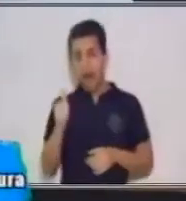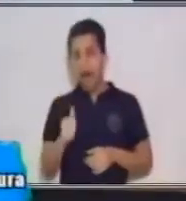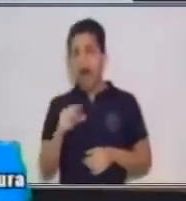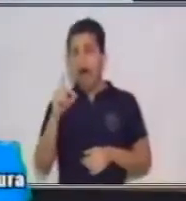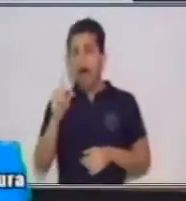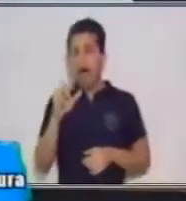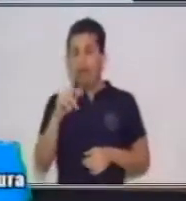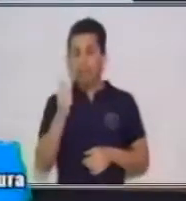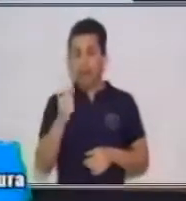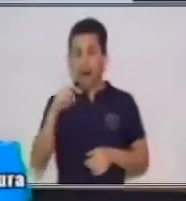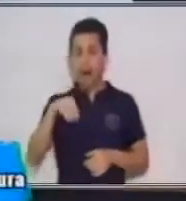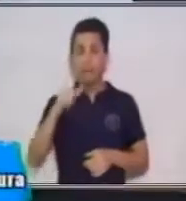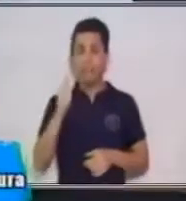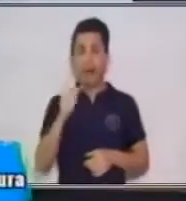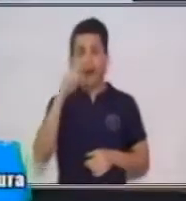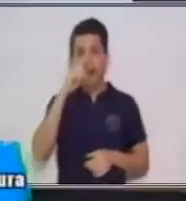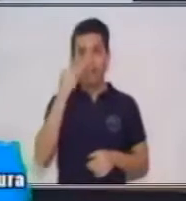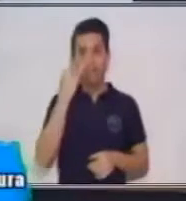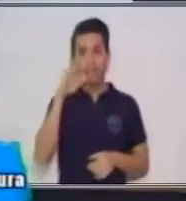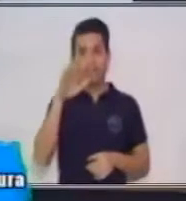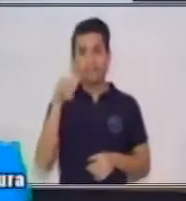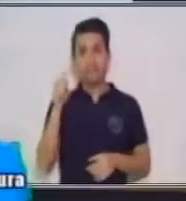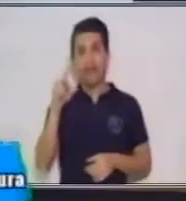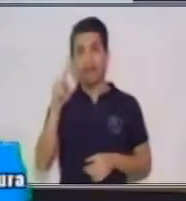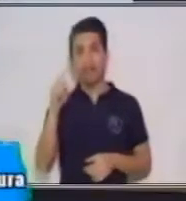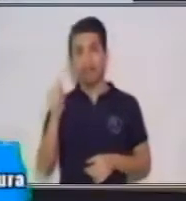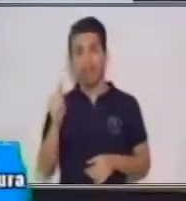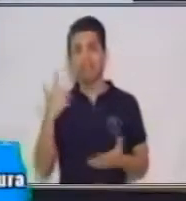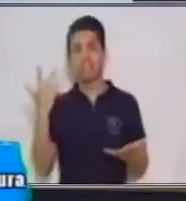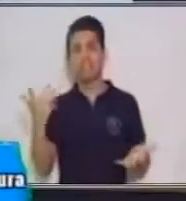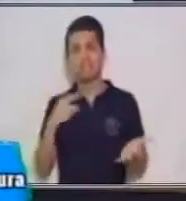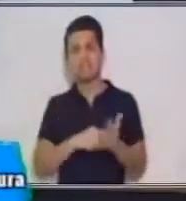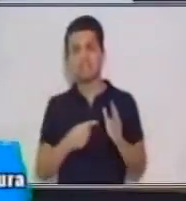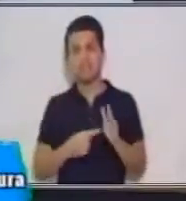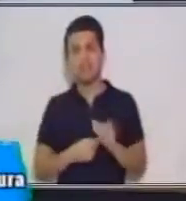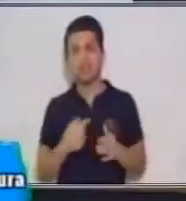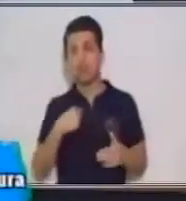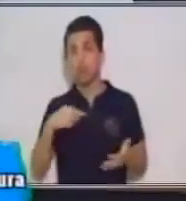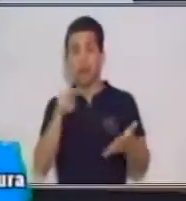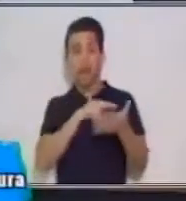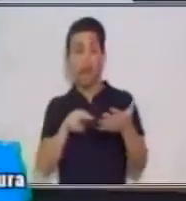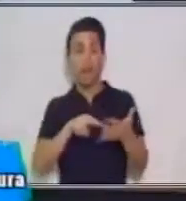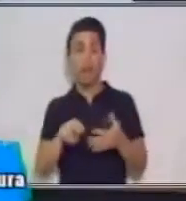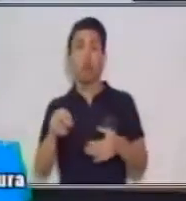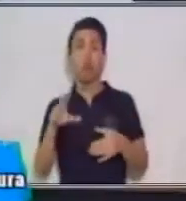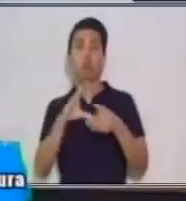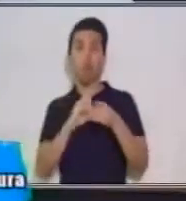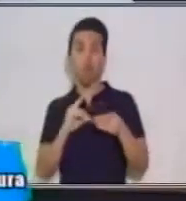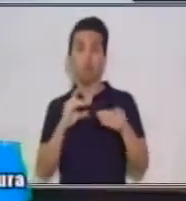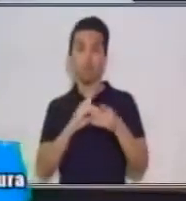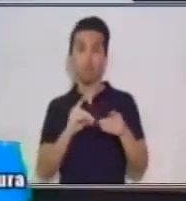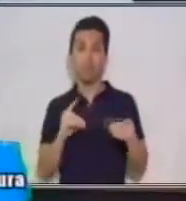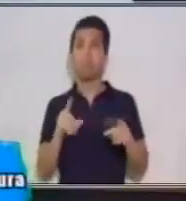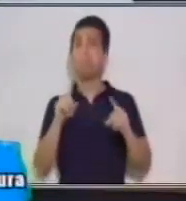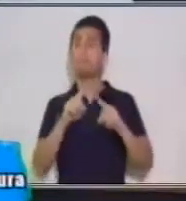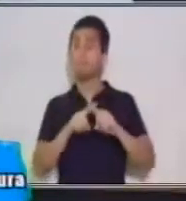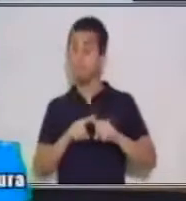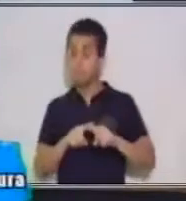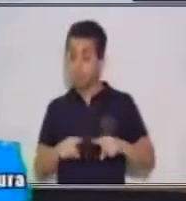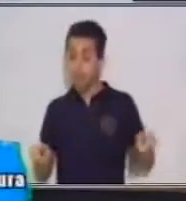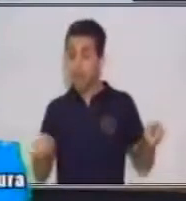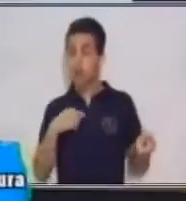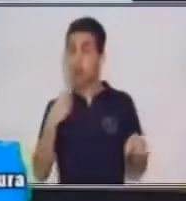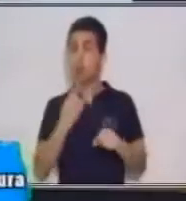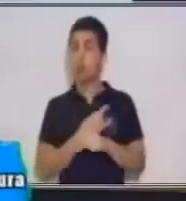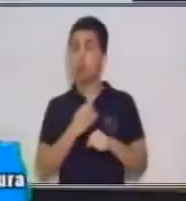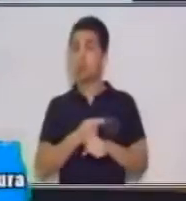Este tipo de lectura es aquella que nosotros leemos un cuento, pero utilizamos a los